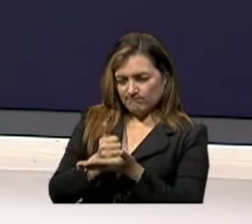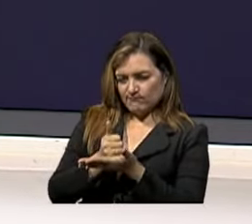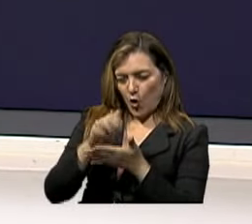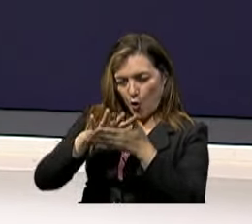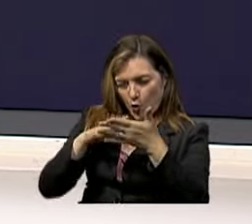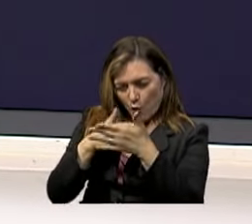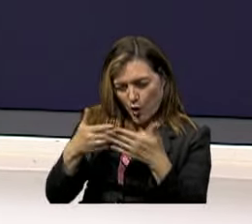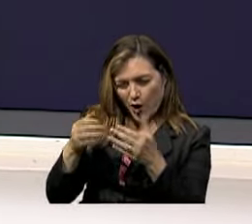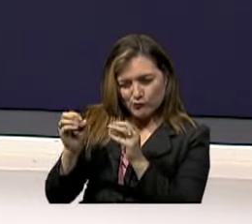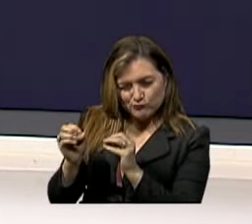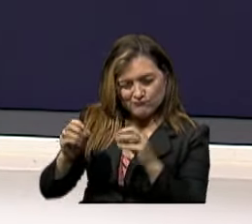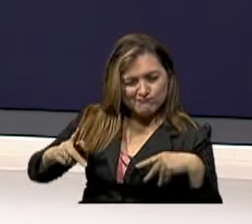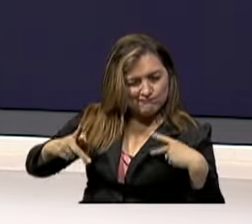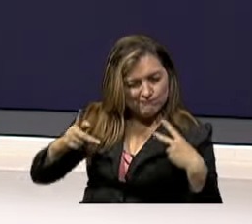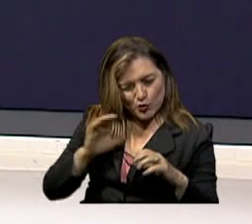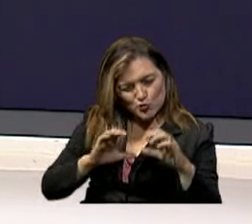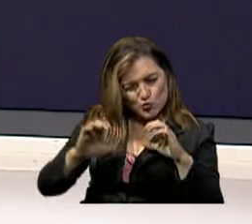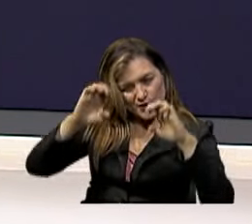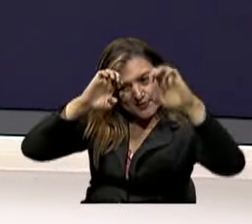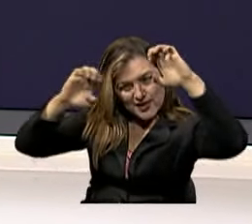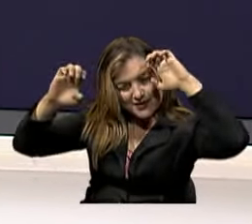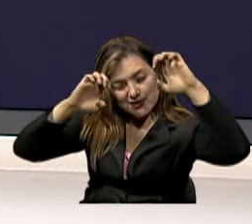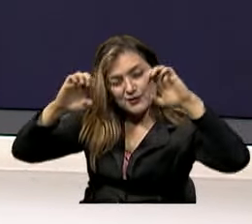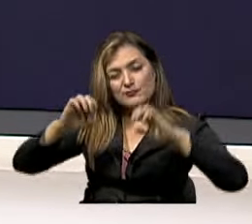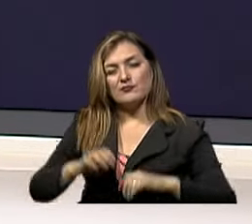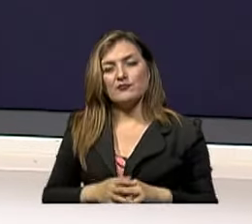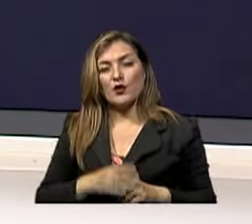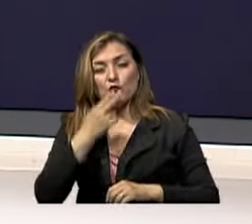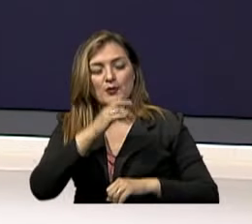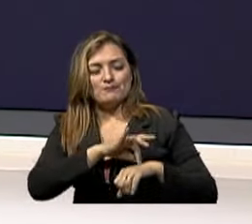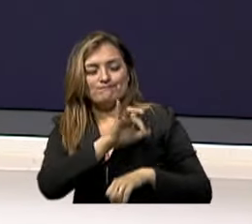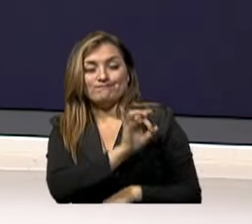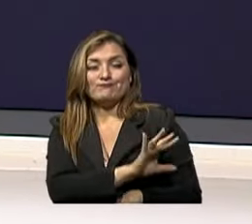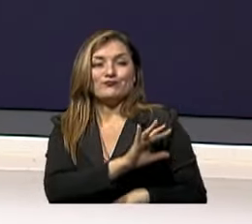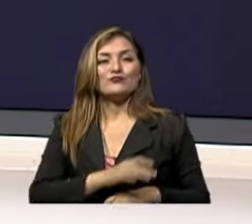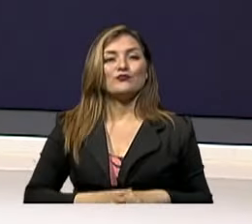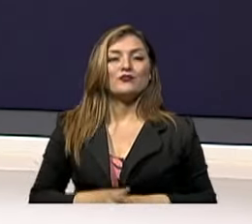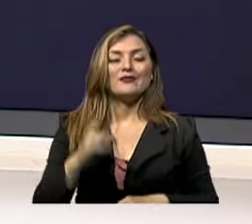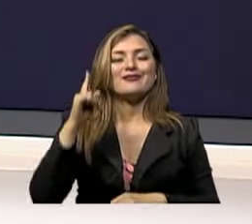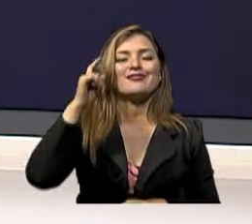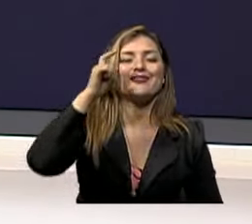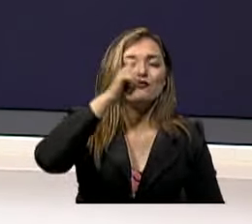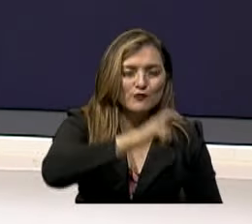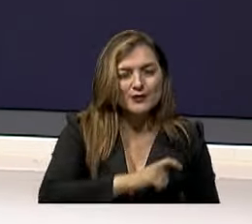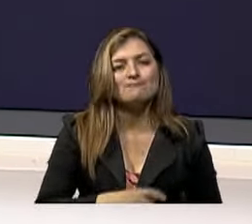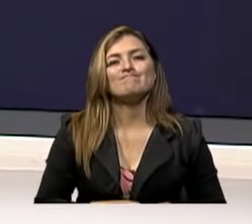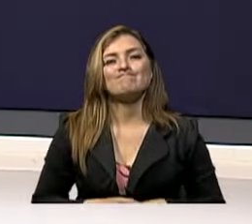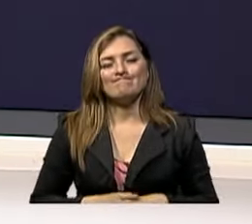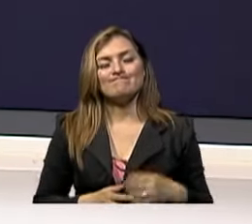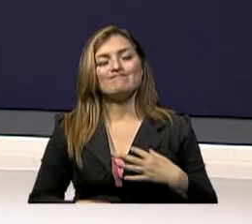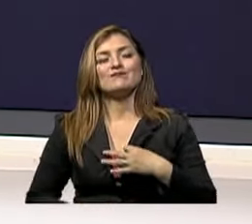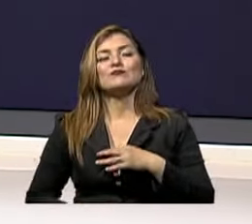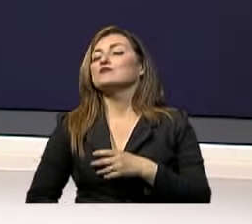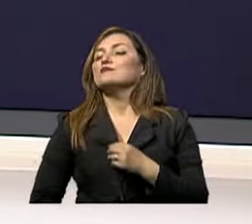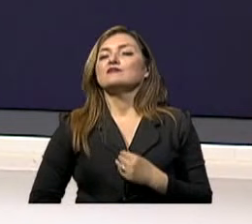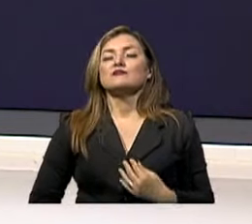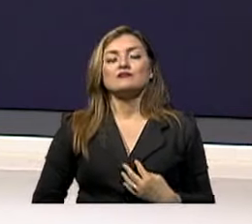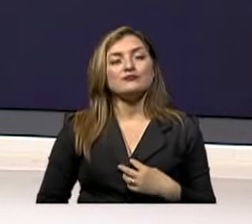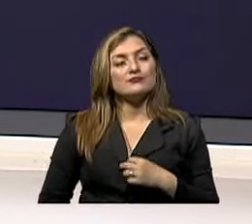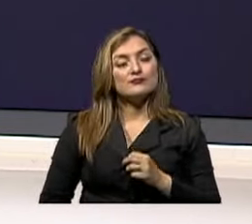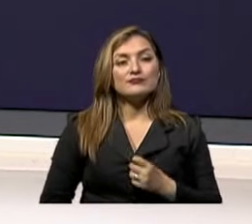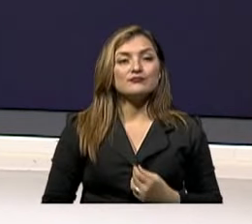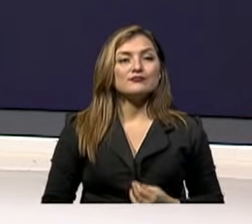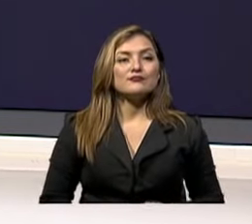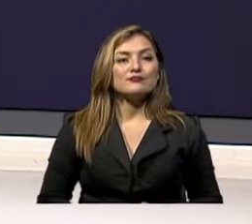tratamos de tener una estrategia conjunta Y dejar de fumar Sabemos que es muy complicado Y estamos como ustedes Y fíjense ustedes que